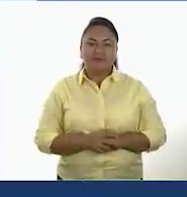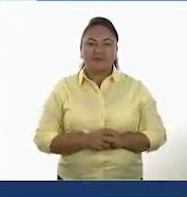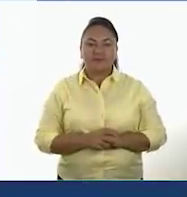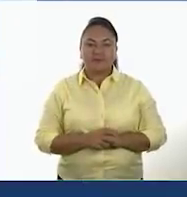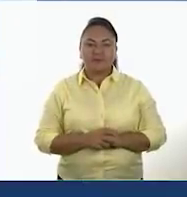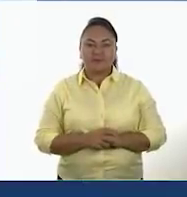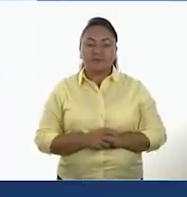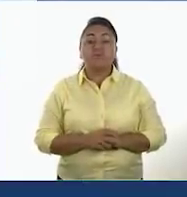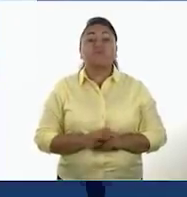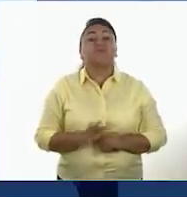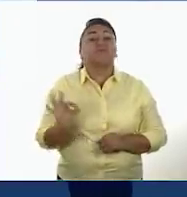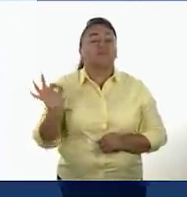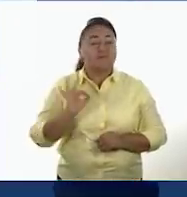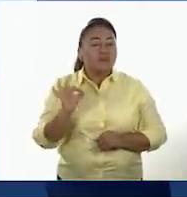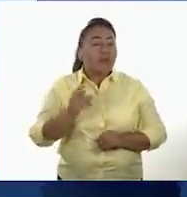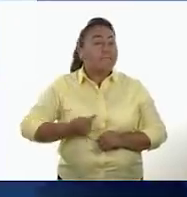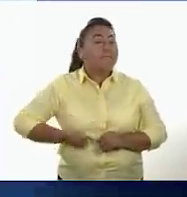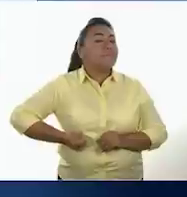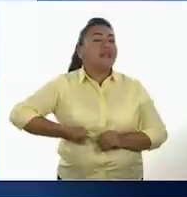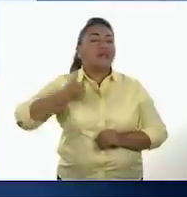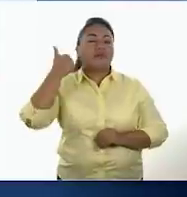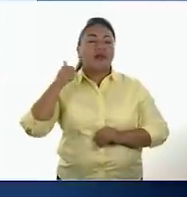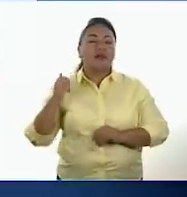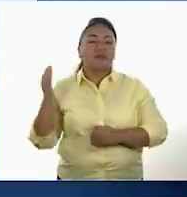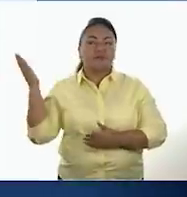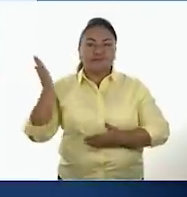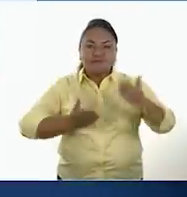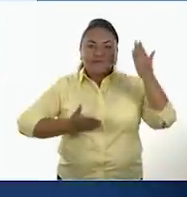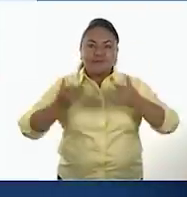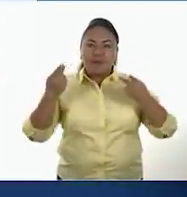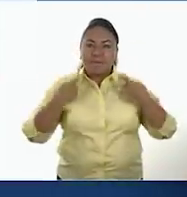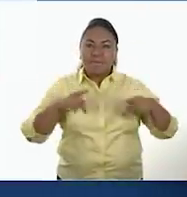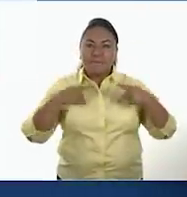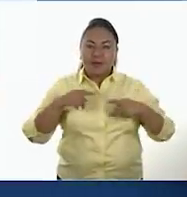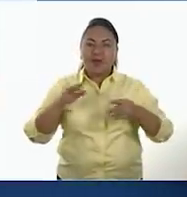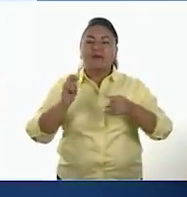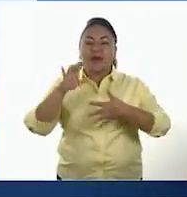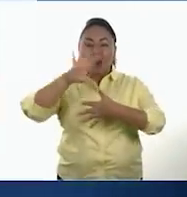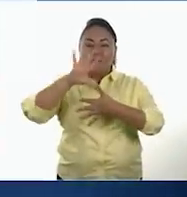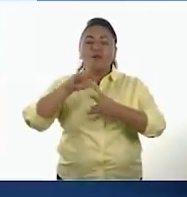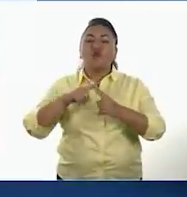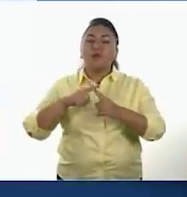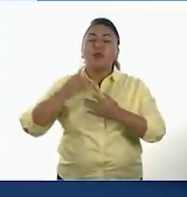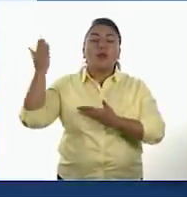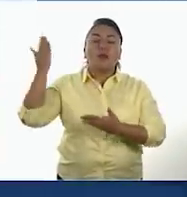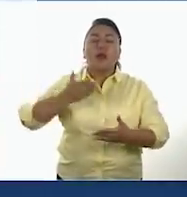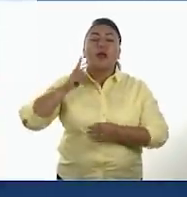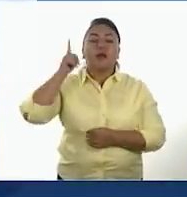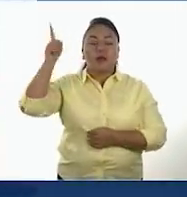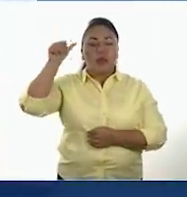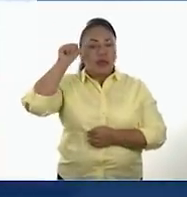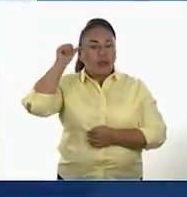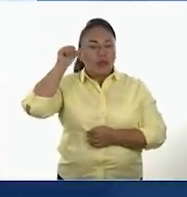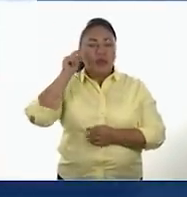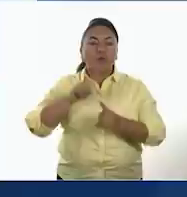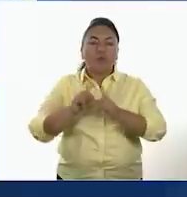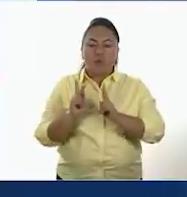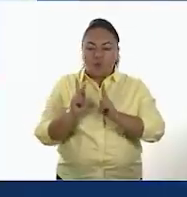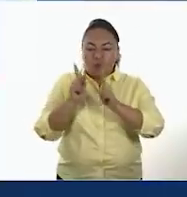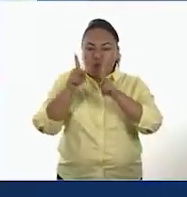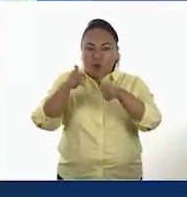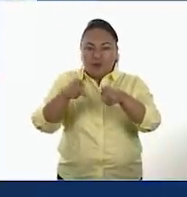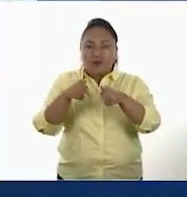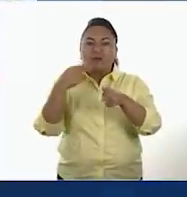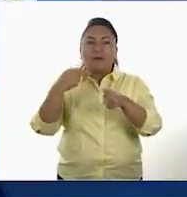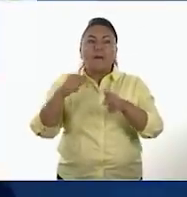Es probable que los primeros pobladores de América hayan llegado de Asia a través de un puente de tierra llamado